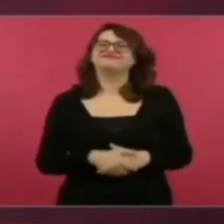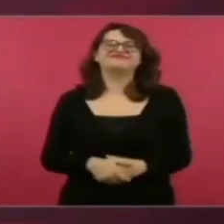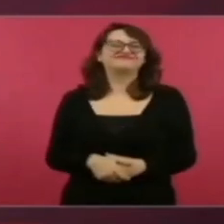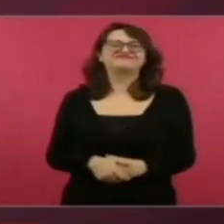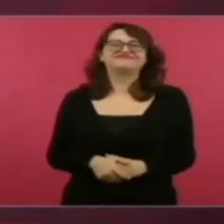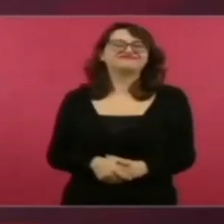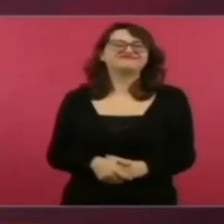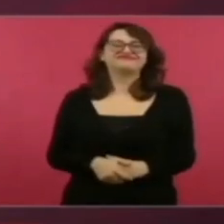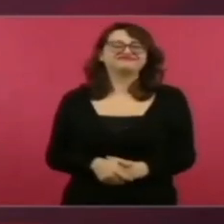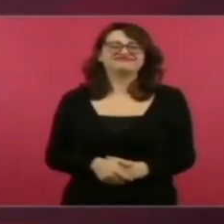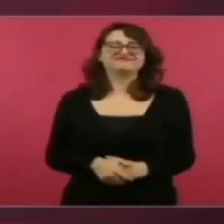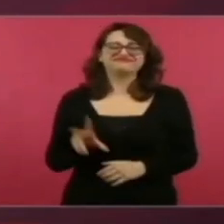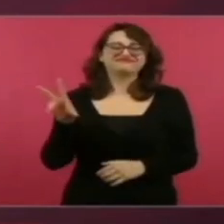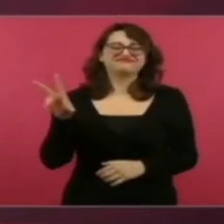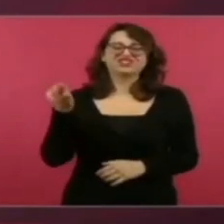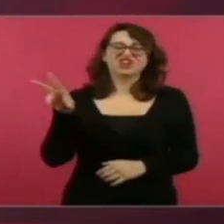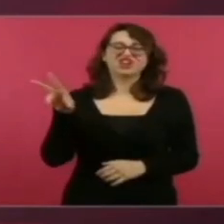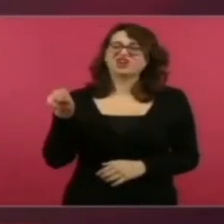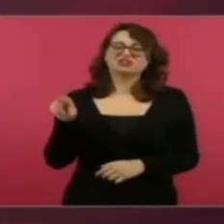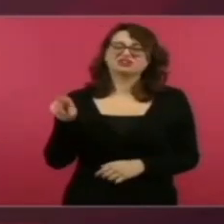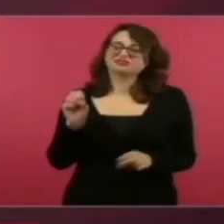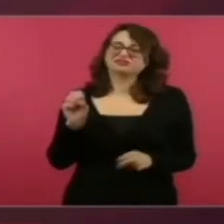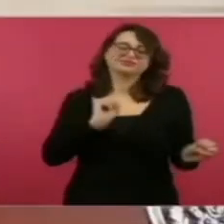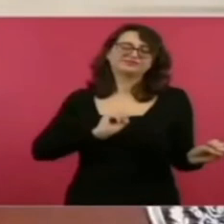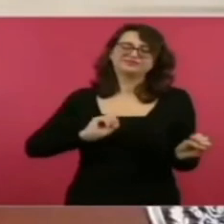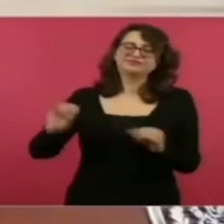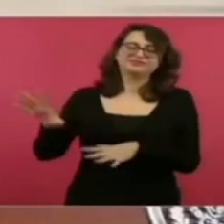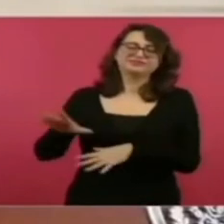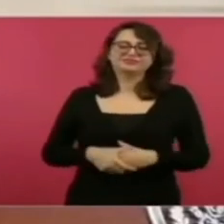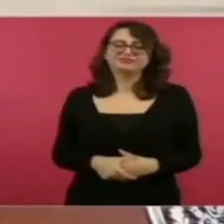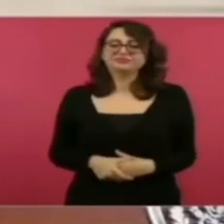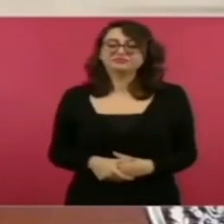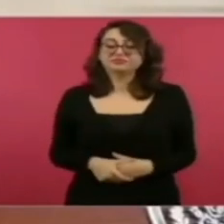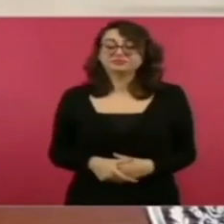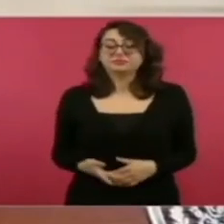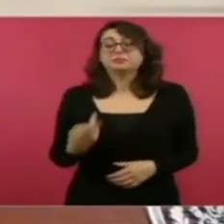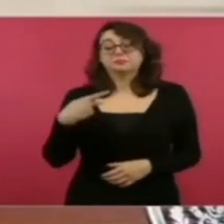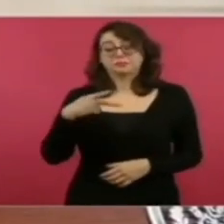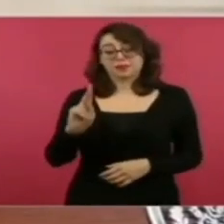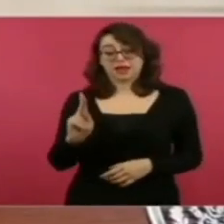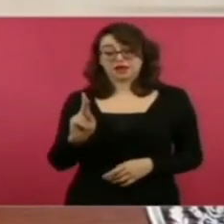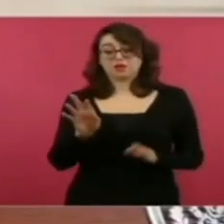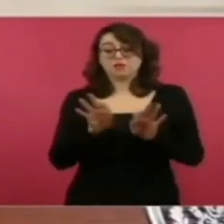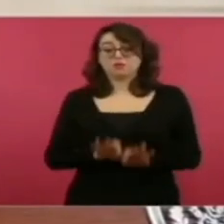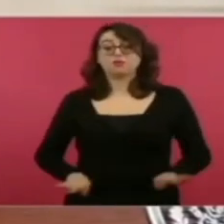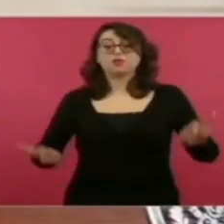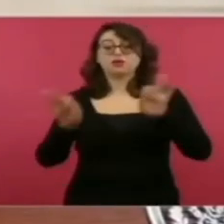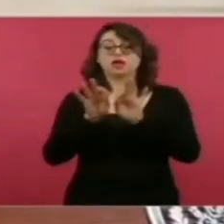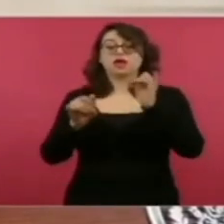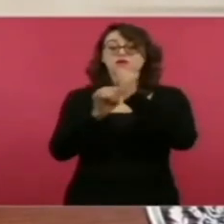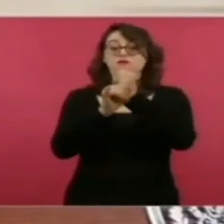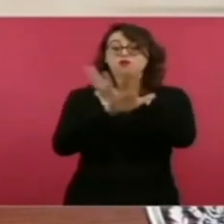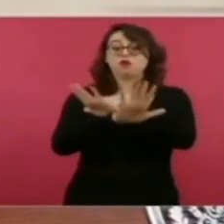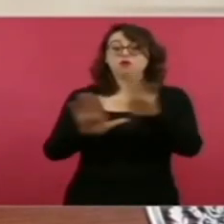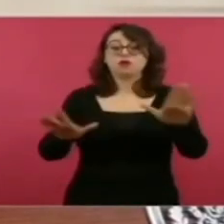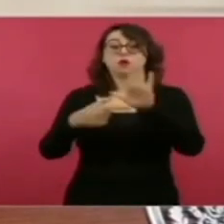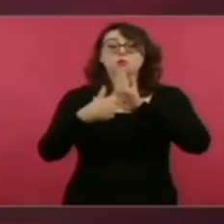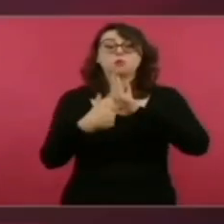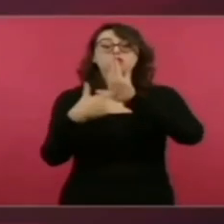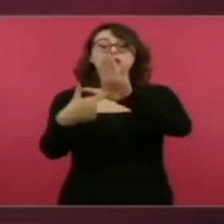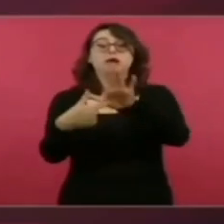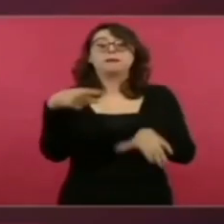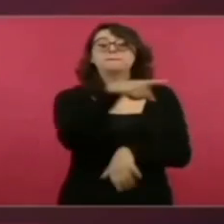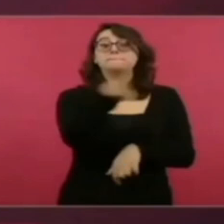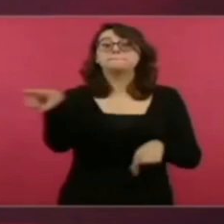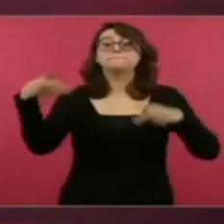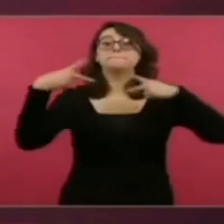No. Nada más es informarle a la gente. Por eso